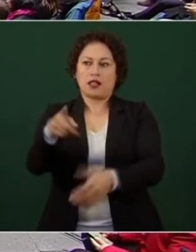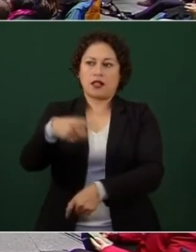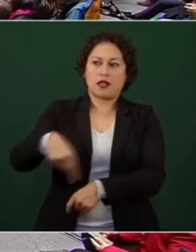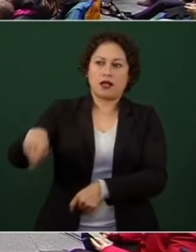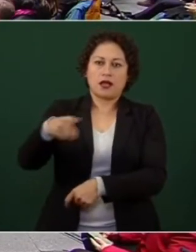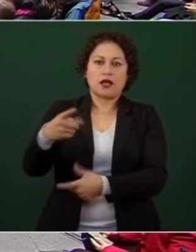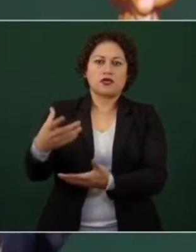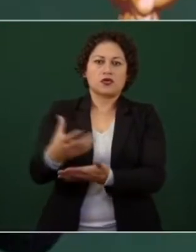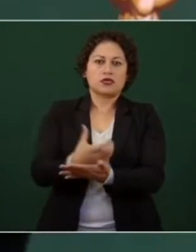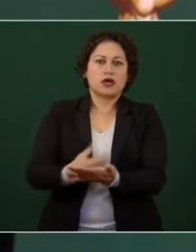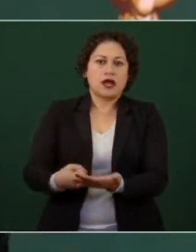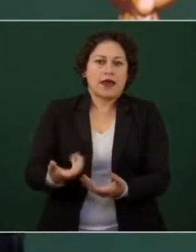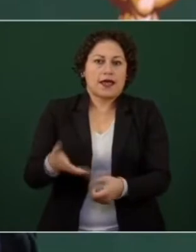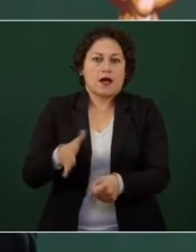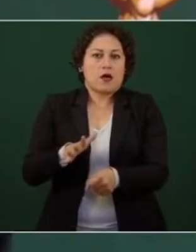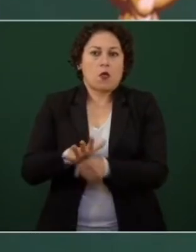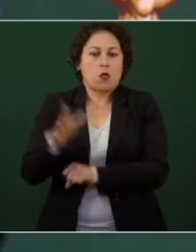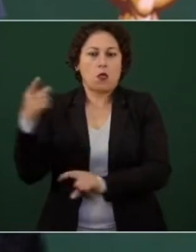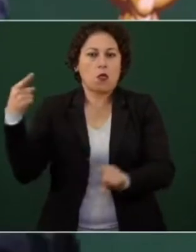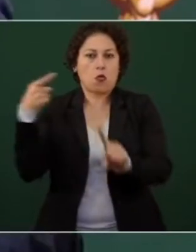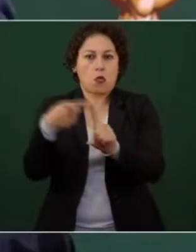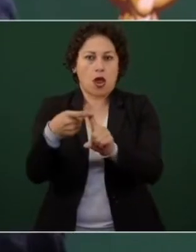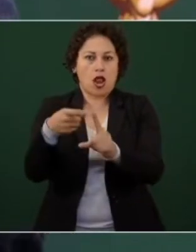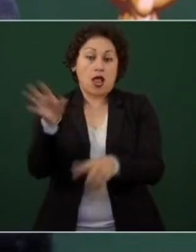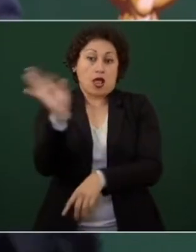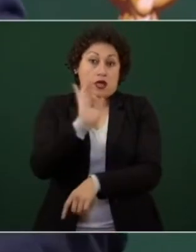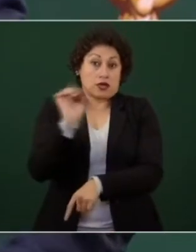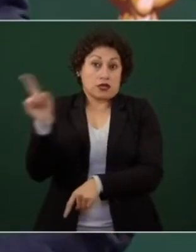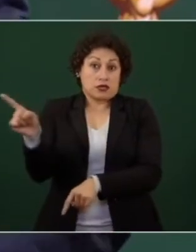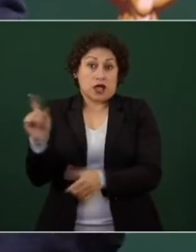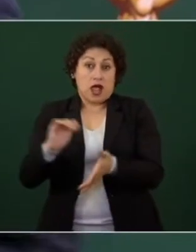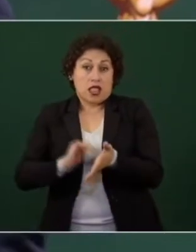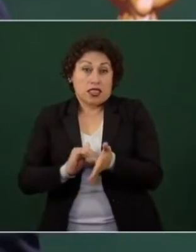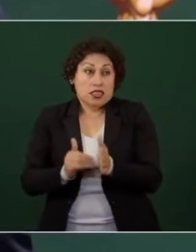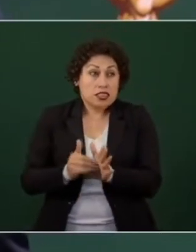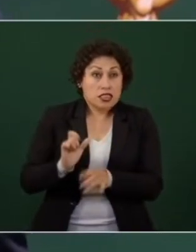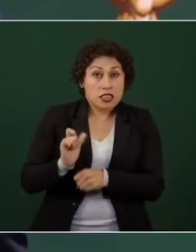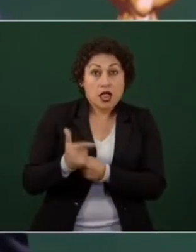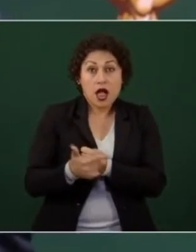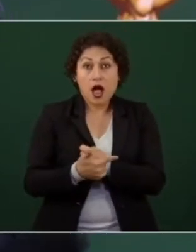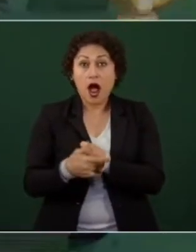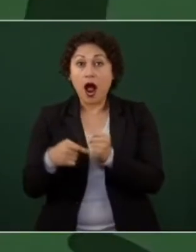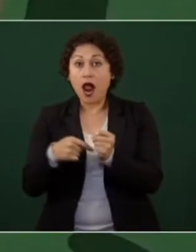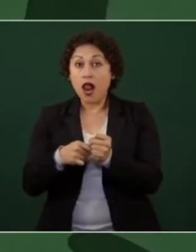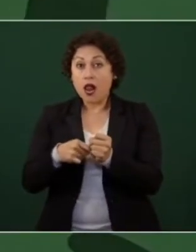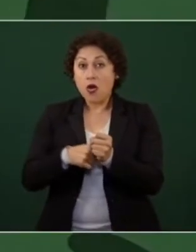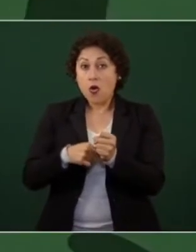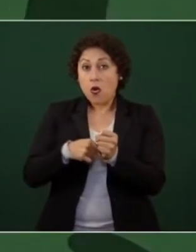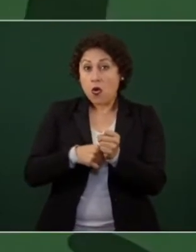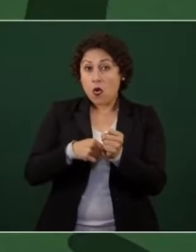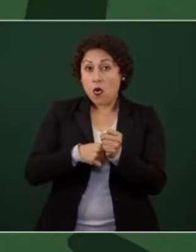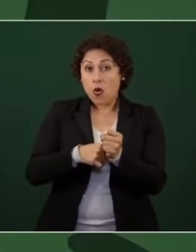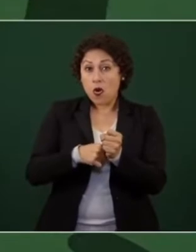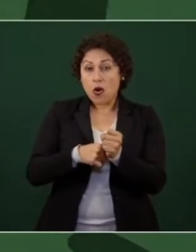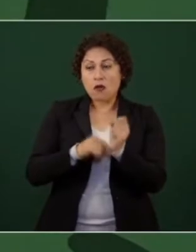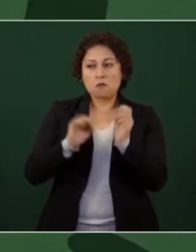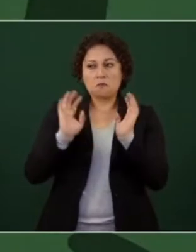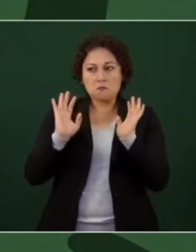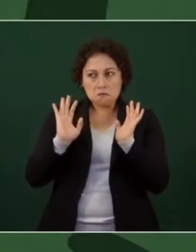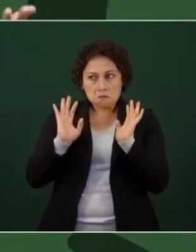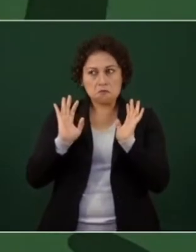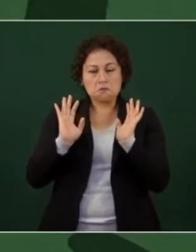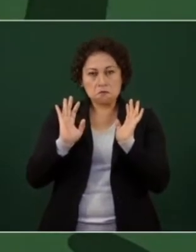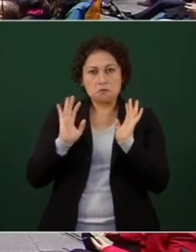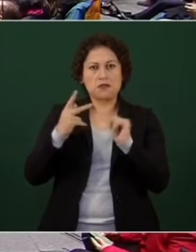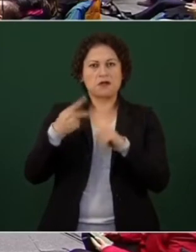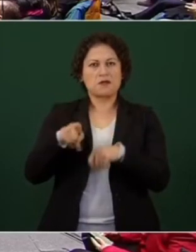información pues vamos amigos rápidamente a ver que es lo que pasó el día de hoy y que es lo que reveló hoy